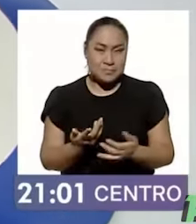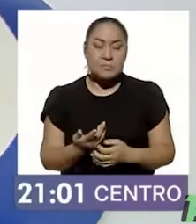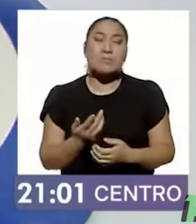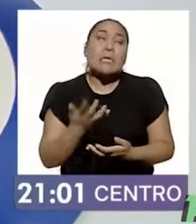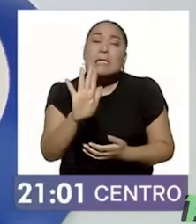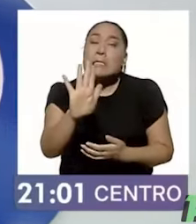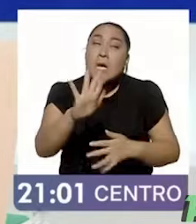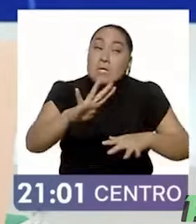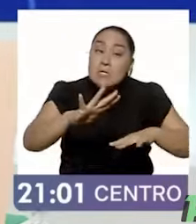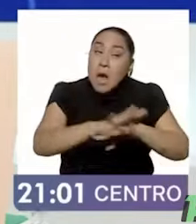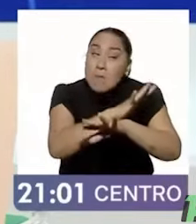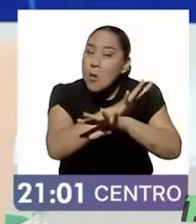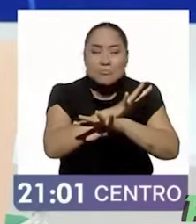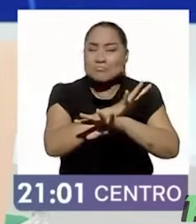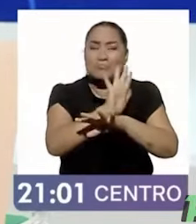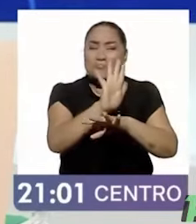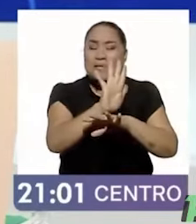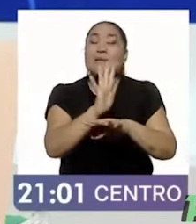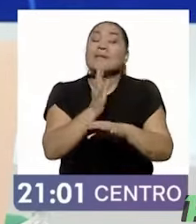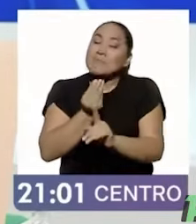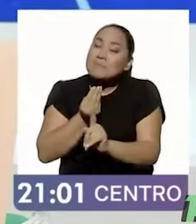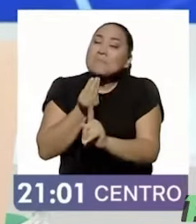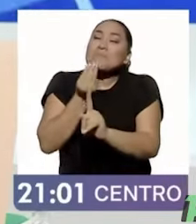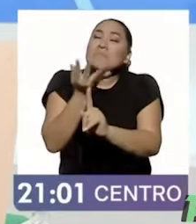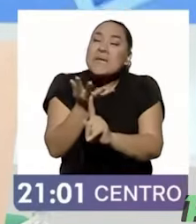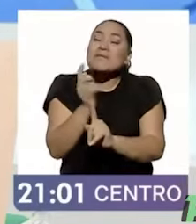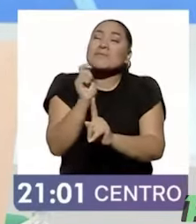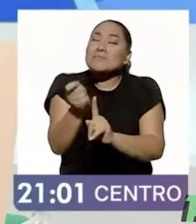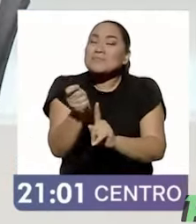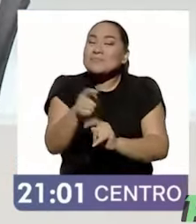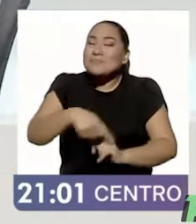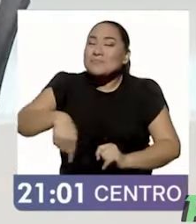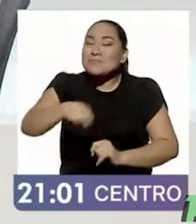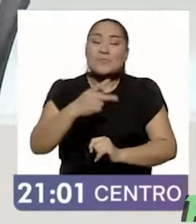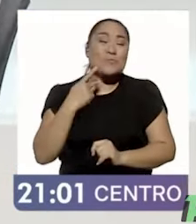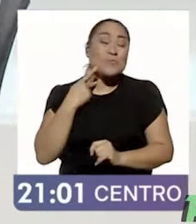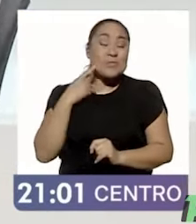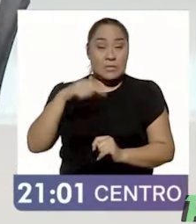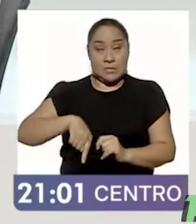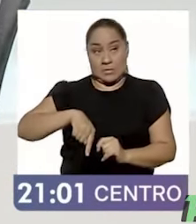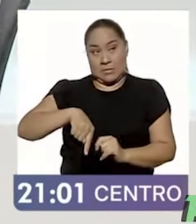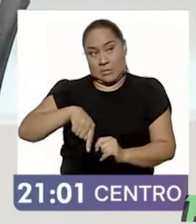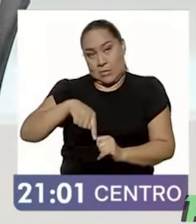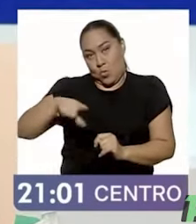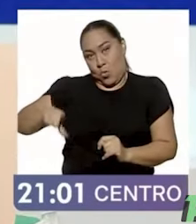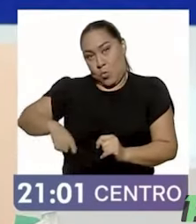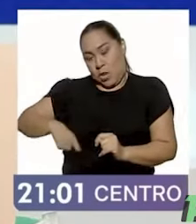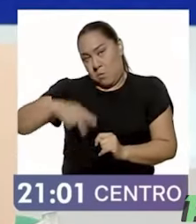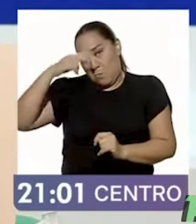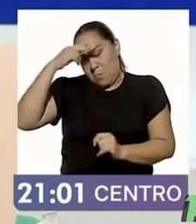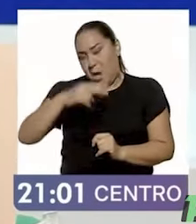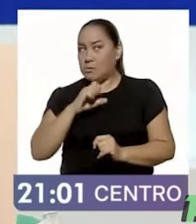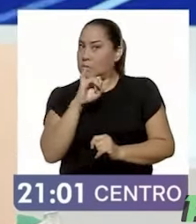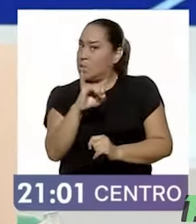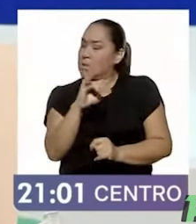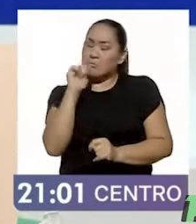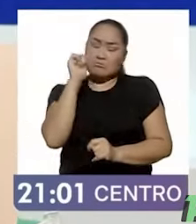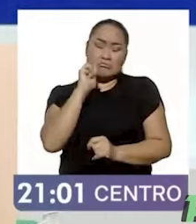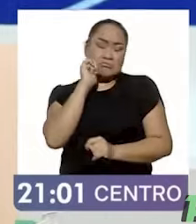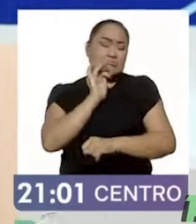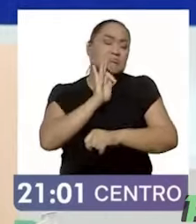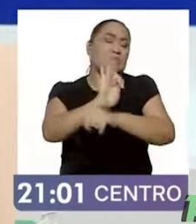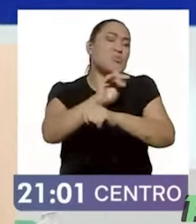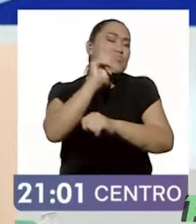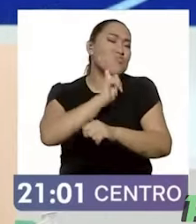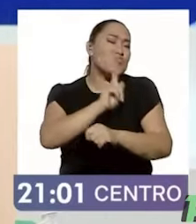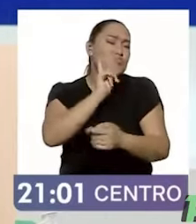es un cambio, es un agregado a la política pública. El Estado mexicano se declara feminista, es decir, dentro de